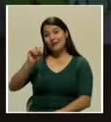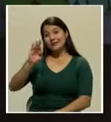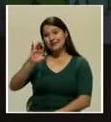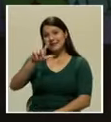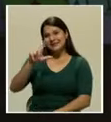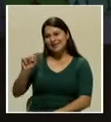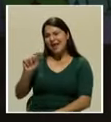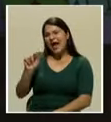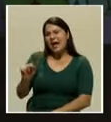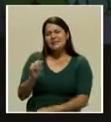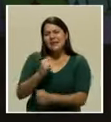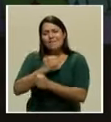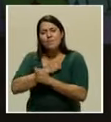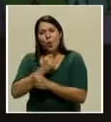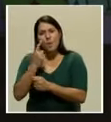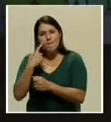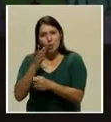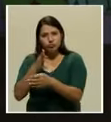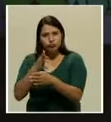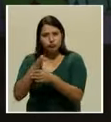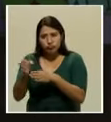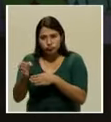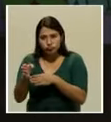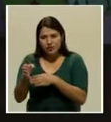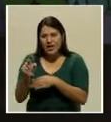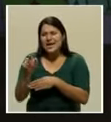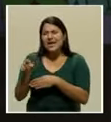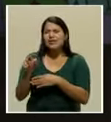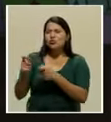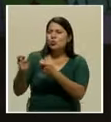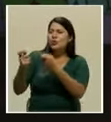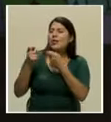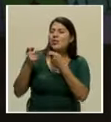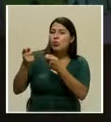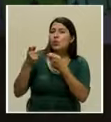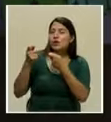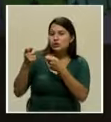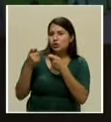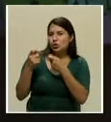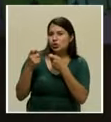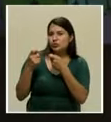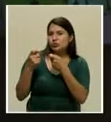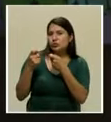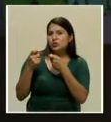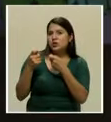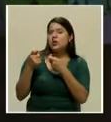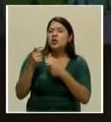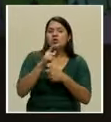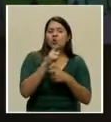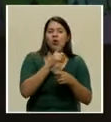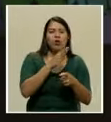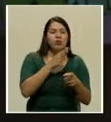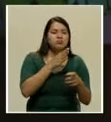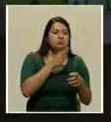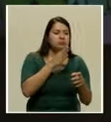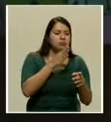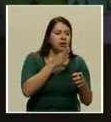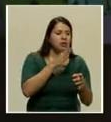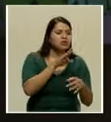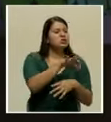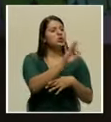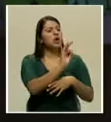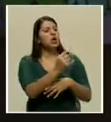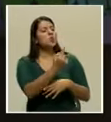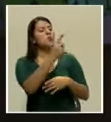vocaciones, es una educación en virtud de no a las profesiones, sino a las vocaciones. Y desde